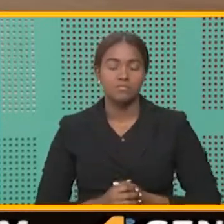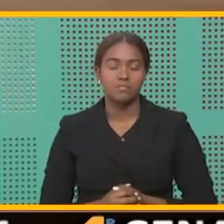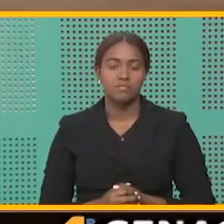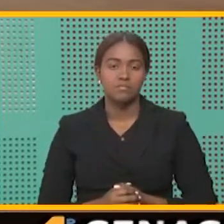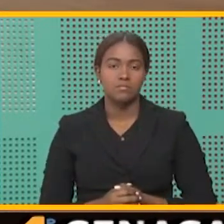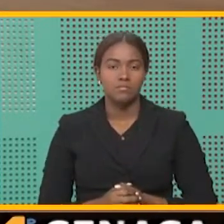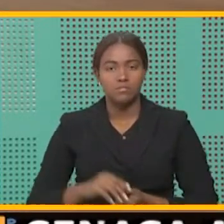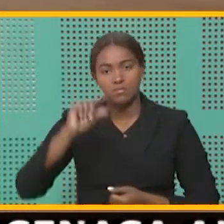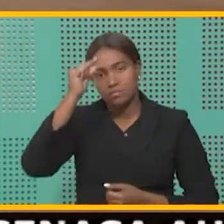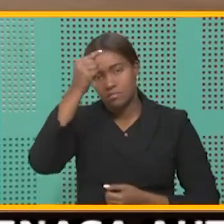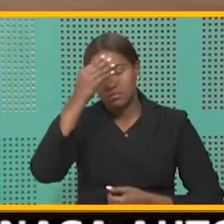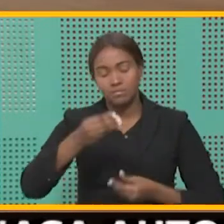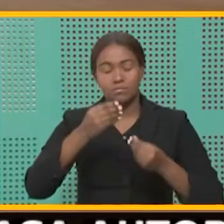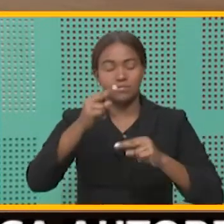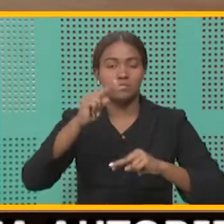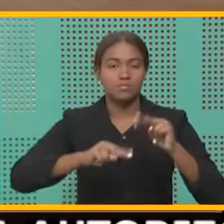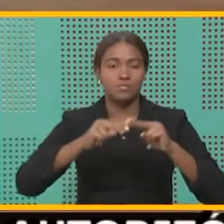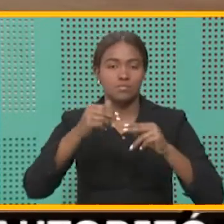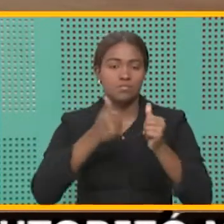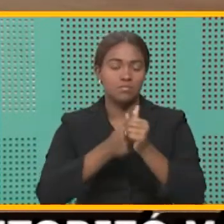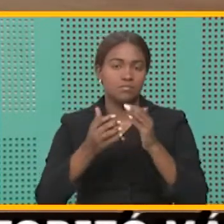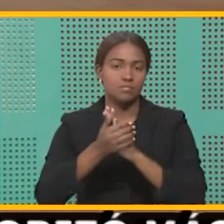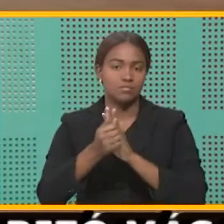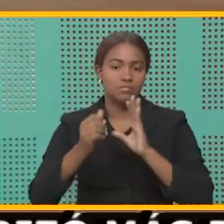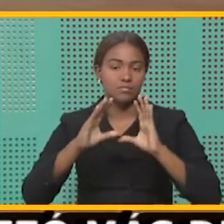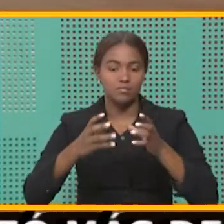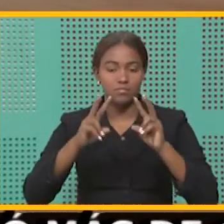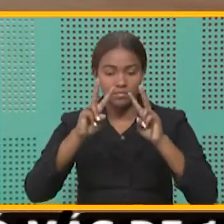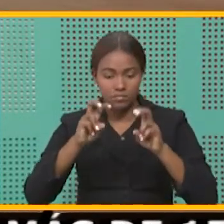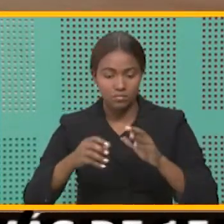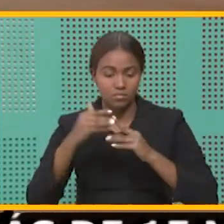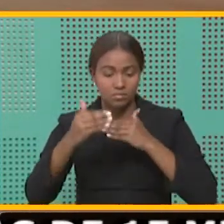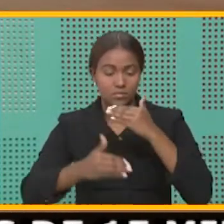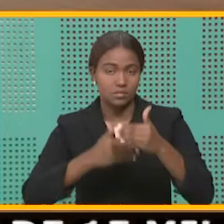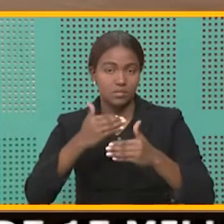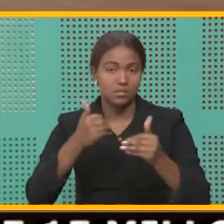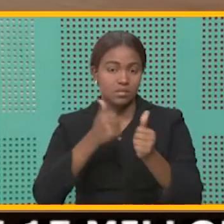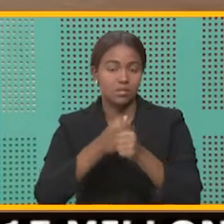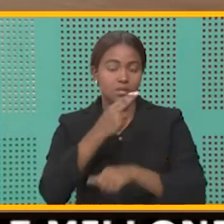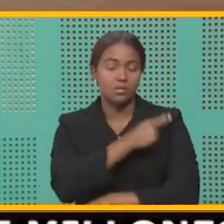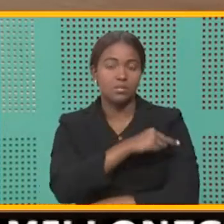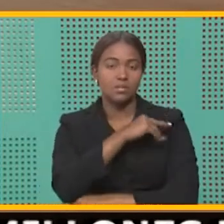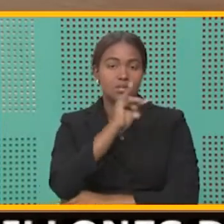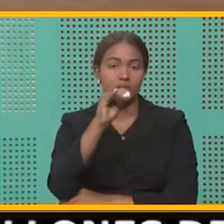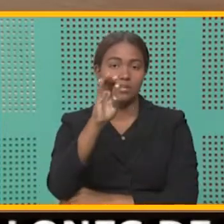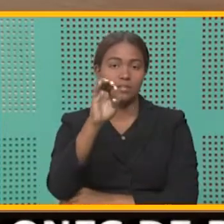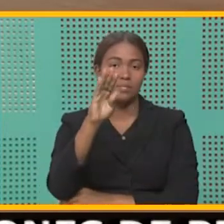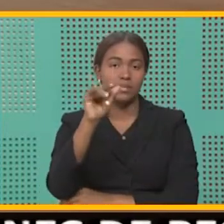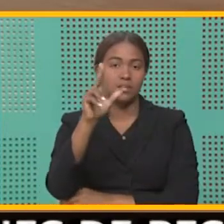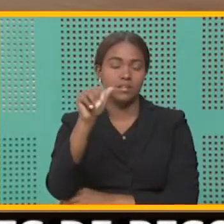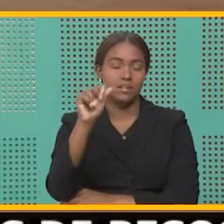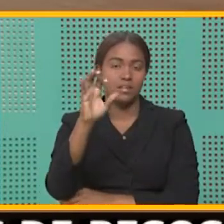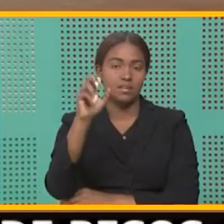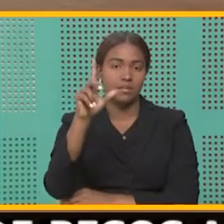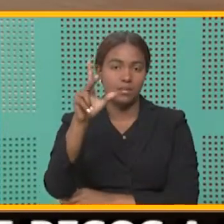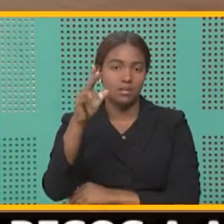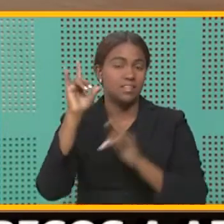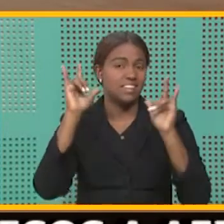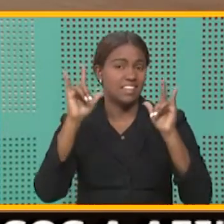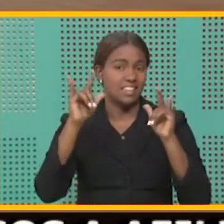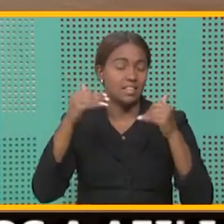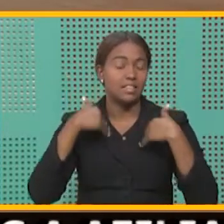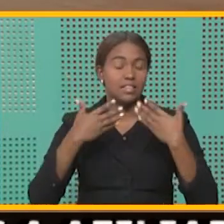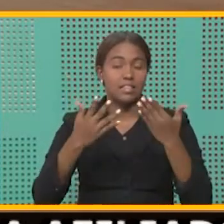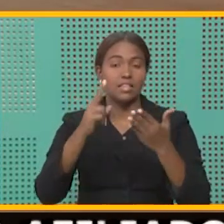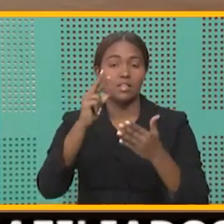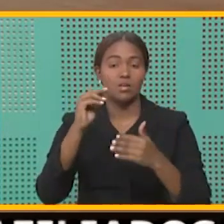El gobierno entregó el edificio de especialidades, estudios avanzados y consultas del Hospital José María Cabral Ibaez, en Santiago, el cual consta de